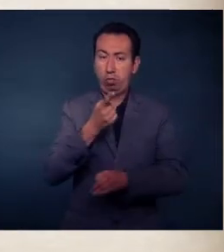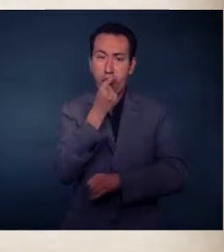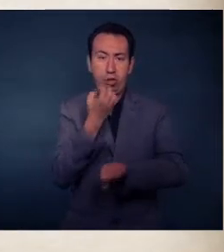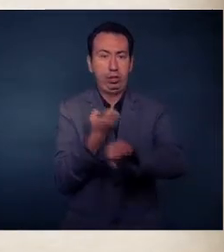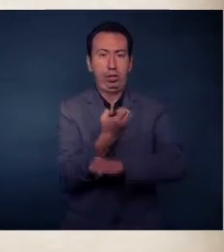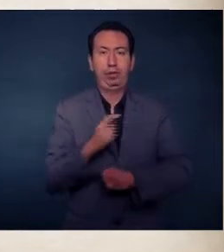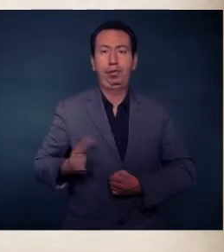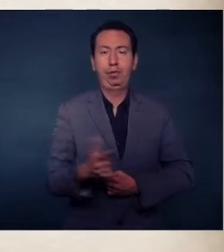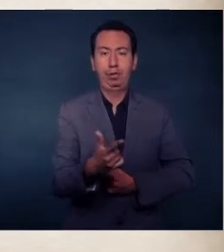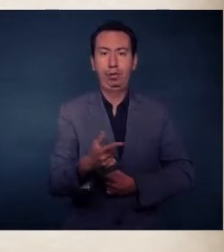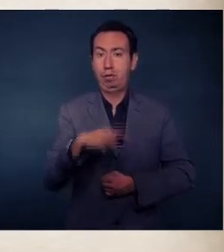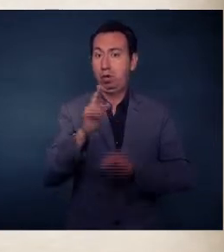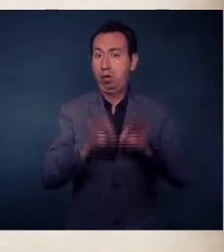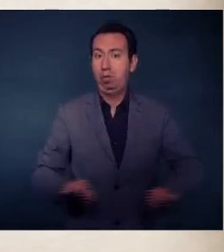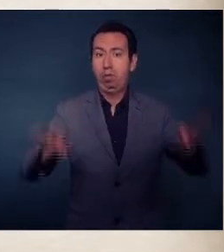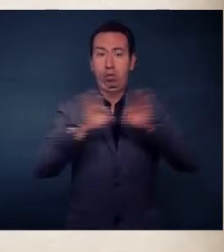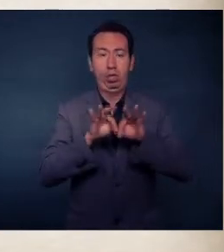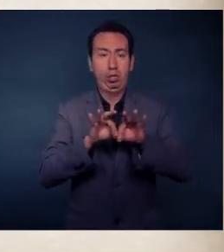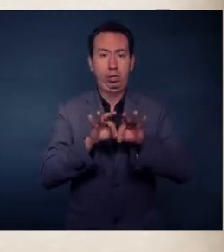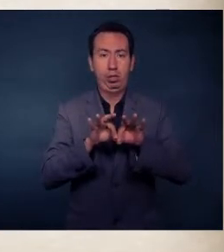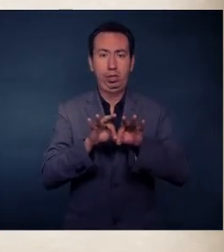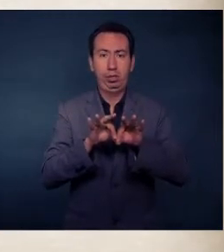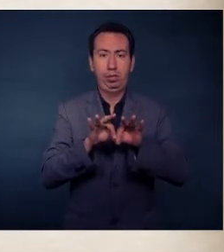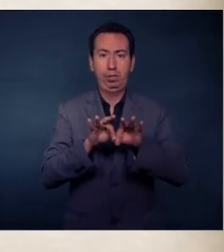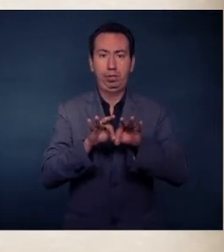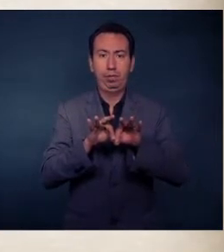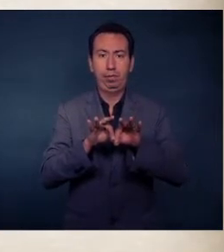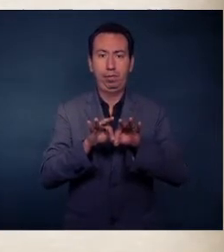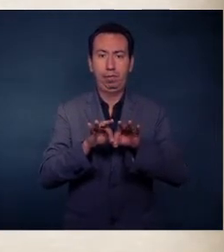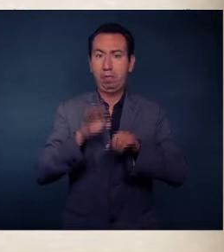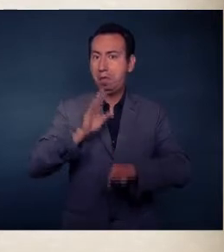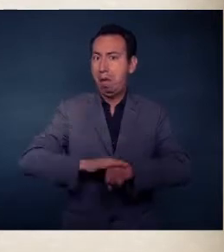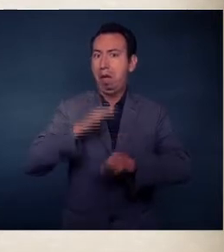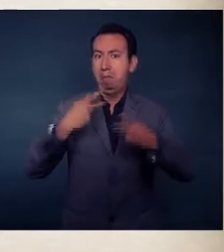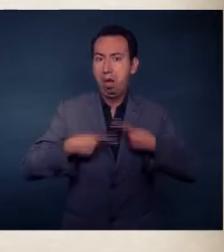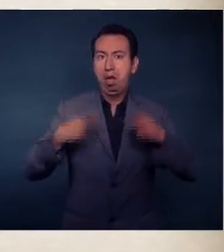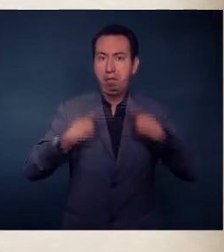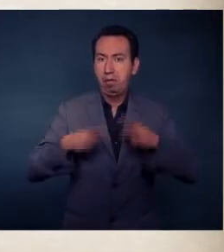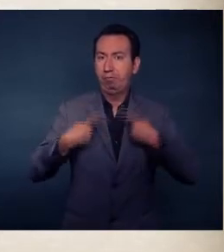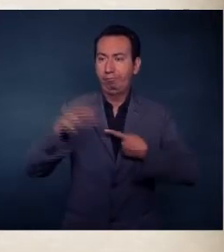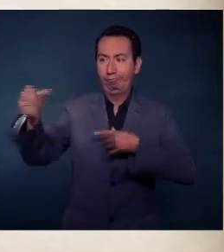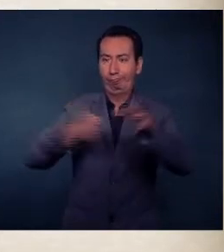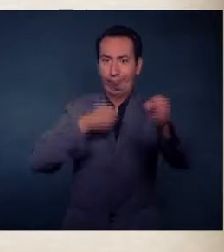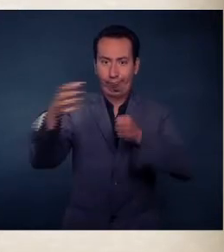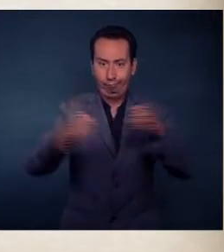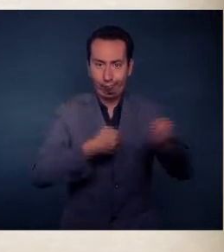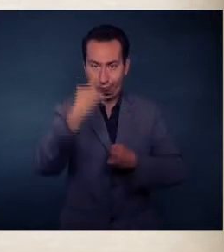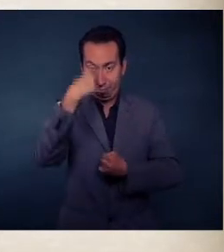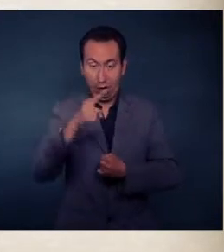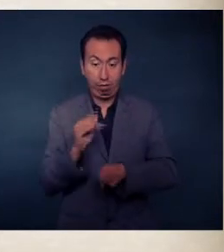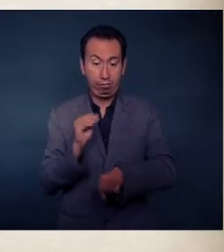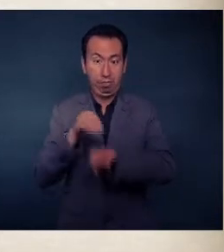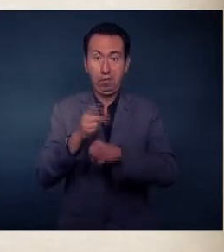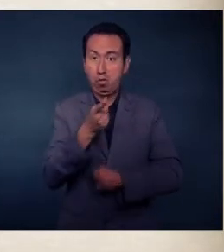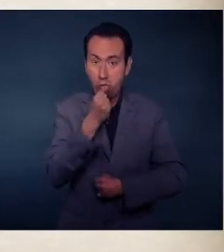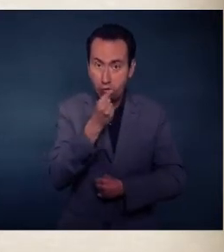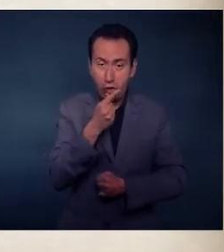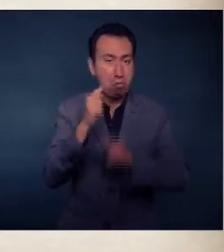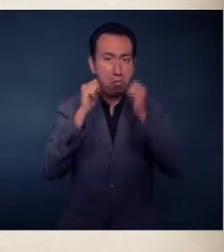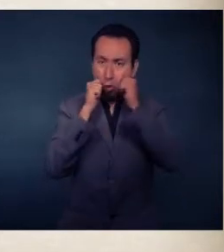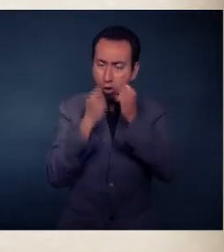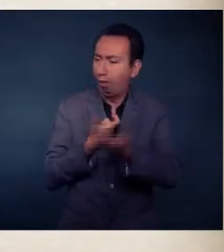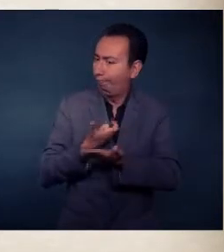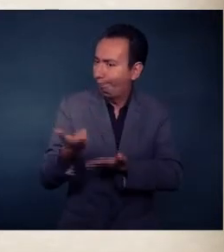también la importancia de tener más elementos. No hay límite en los ingresos.